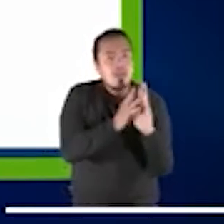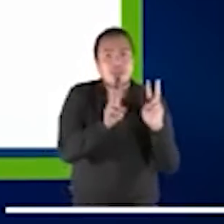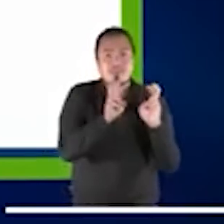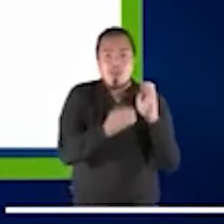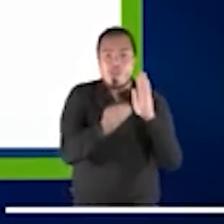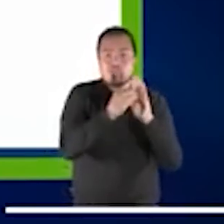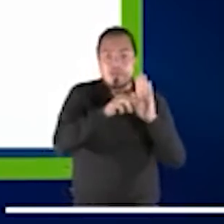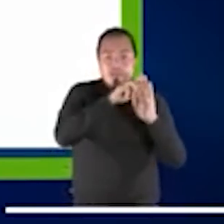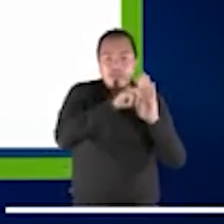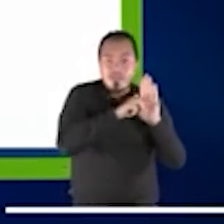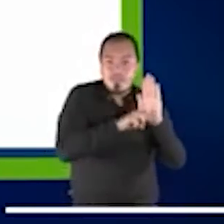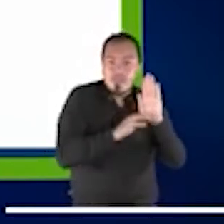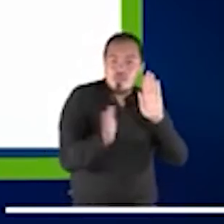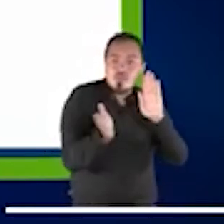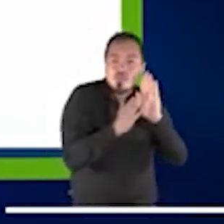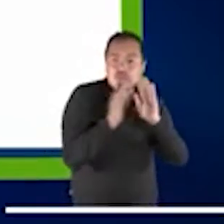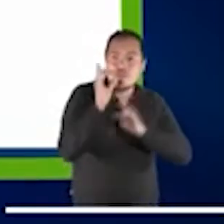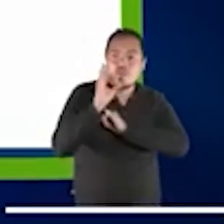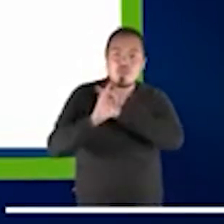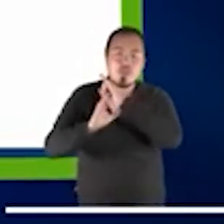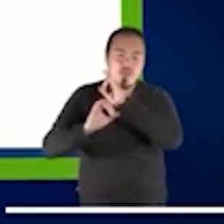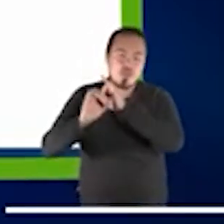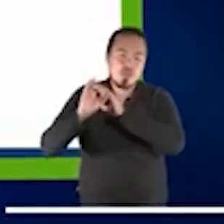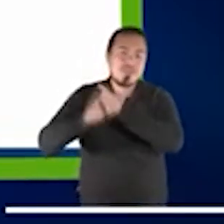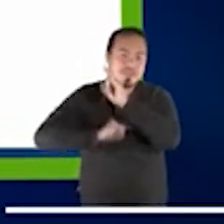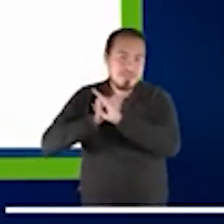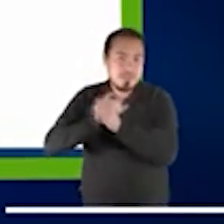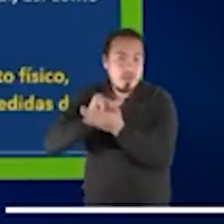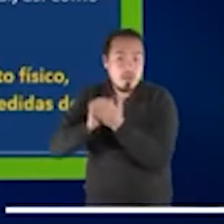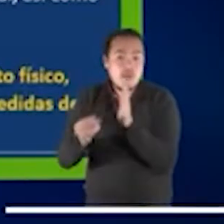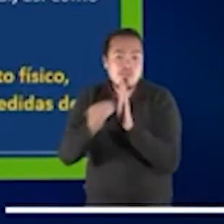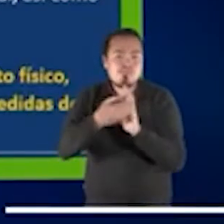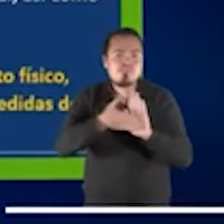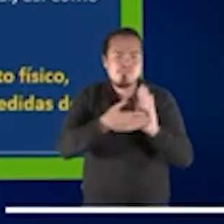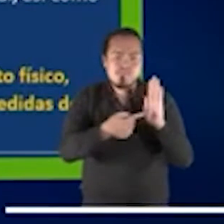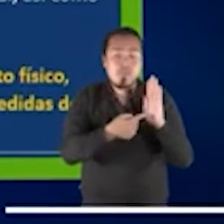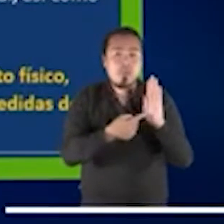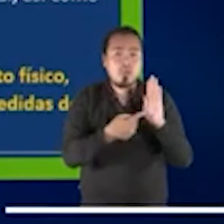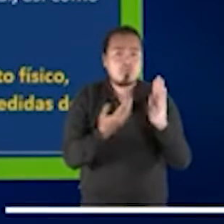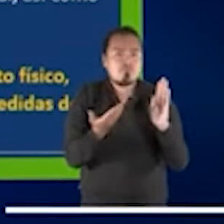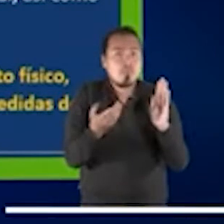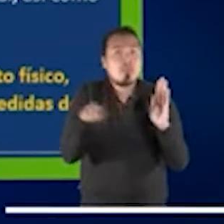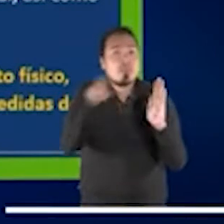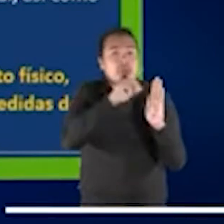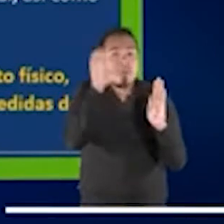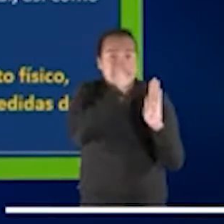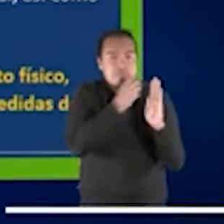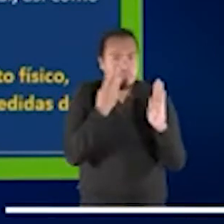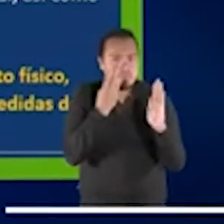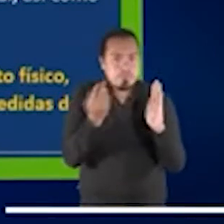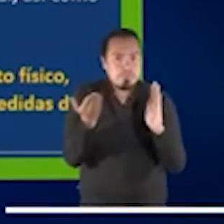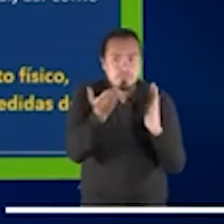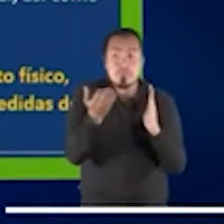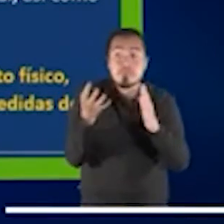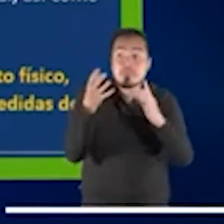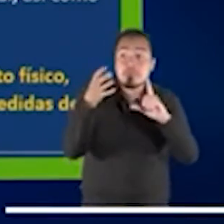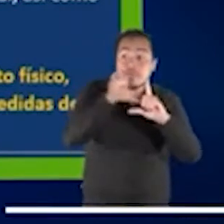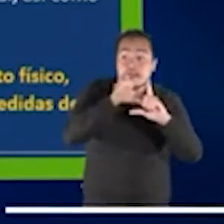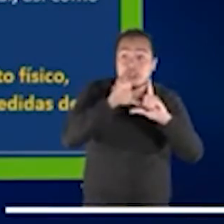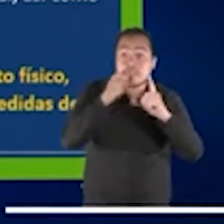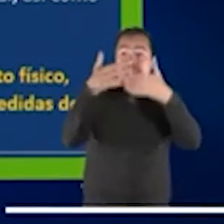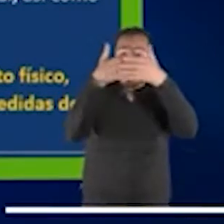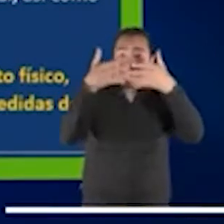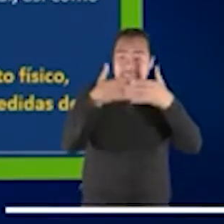internacionales y también sobre la práctica. Como podéis ver en estos